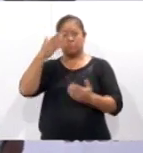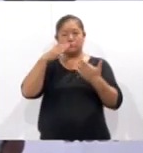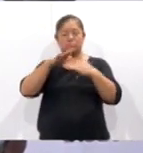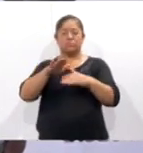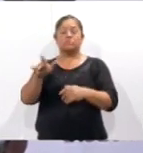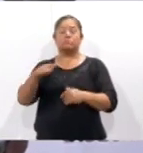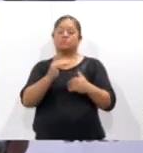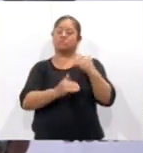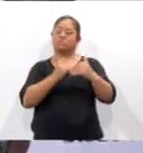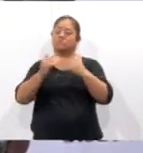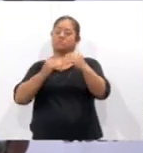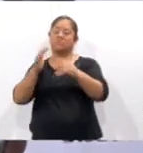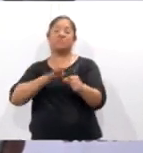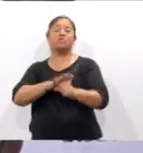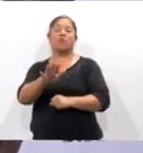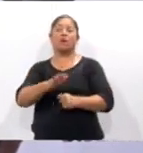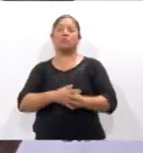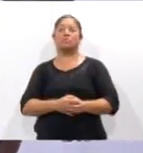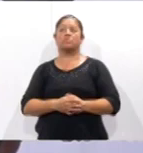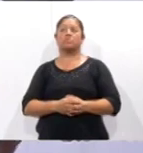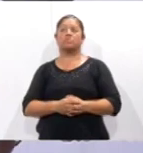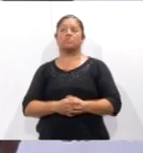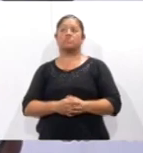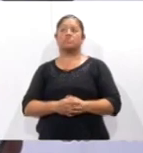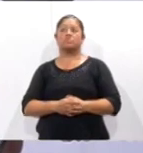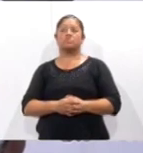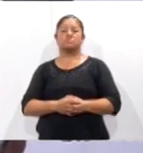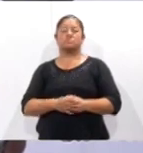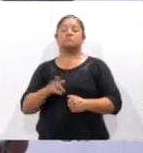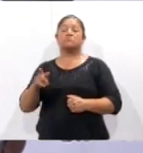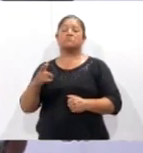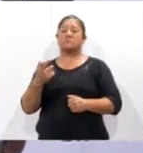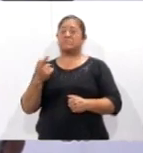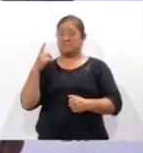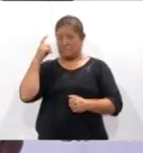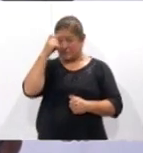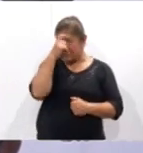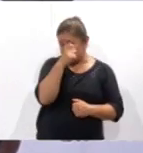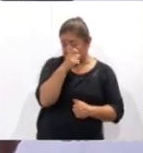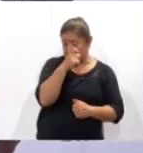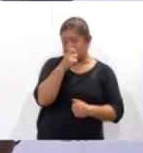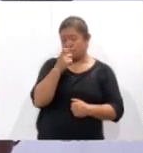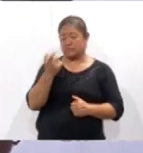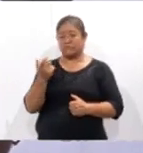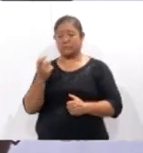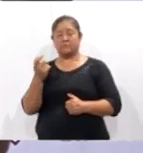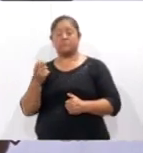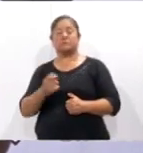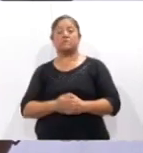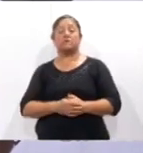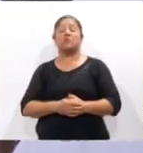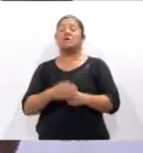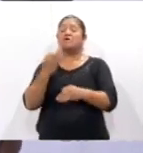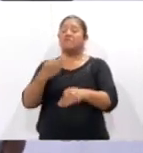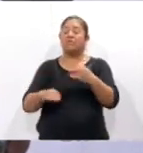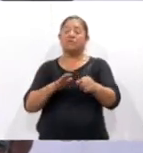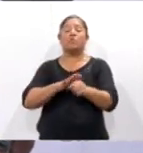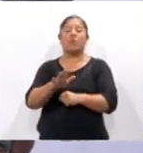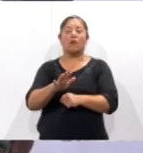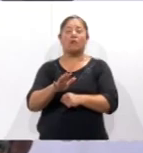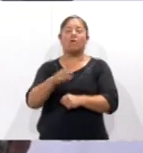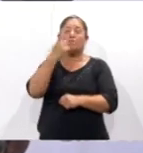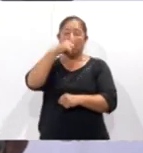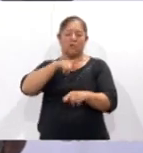avances que ha costado llegar hasta donde estamos y cuáles son los grandes pendientes por los que tenemos que